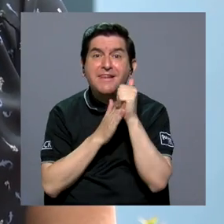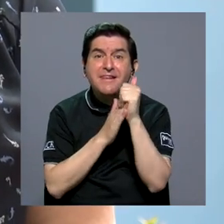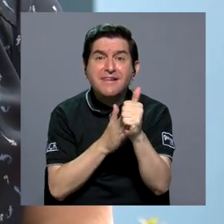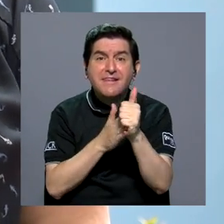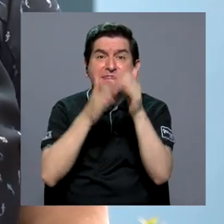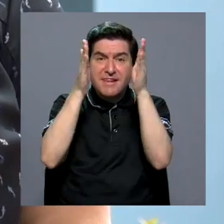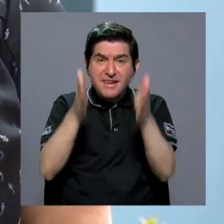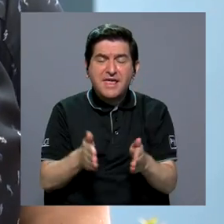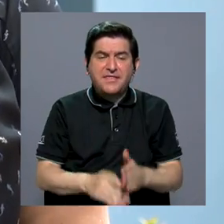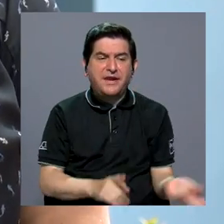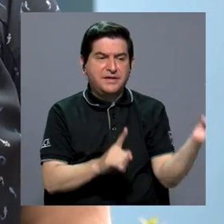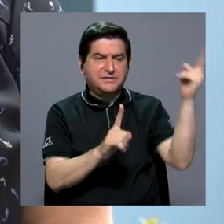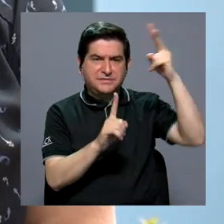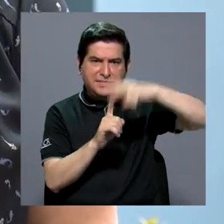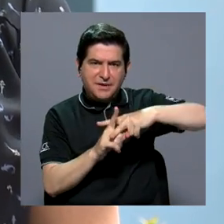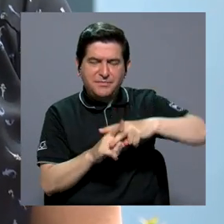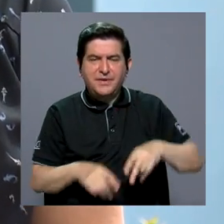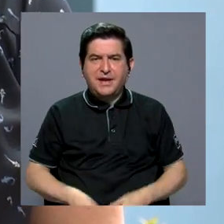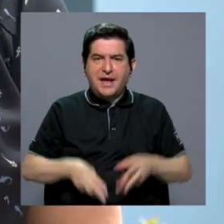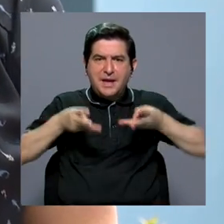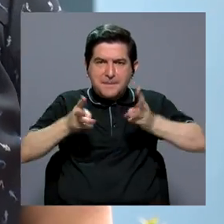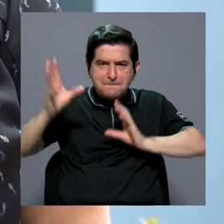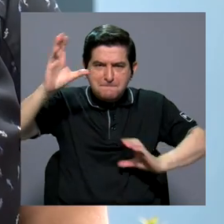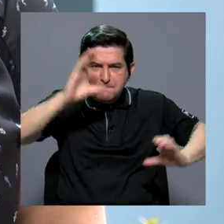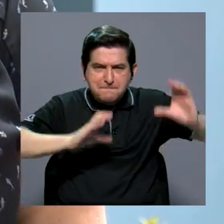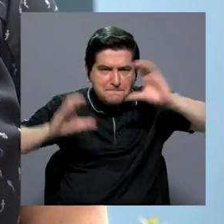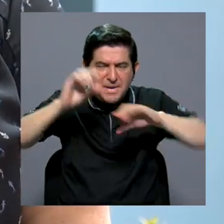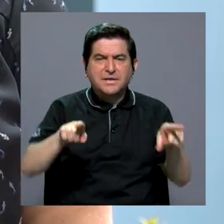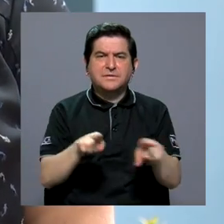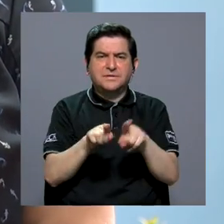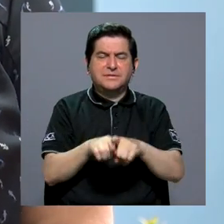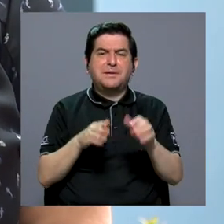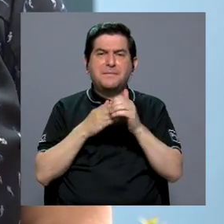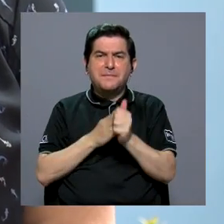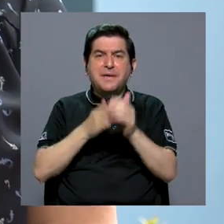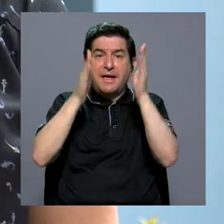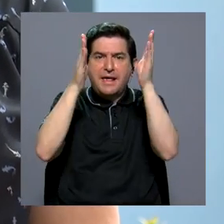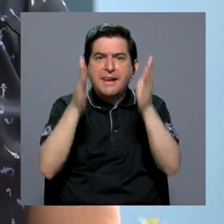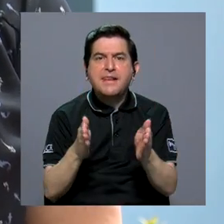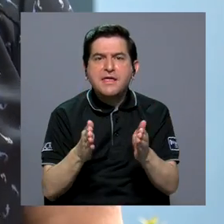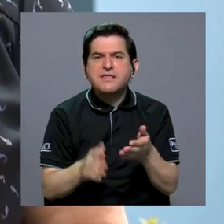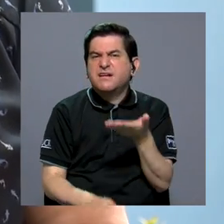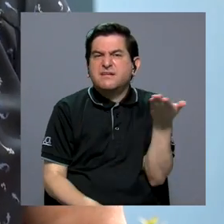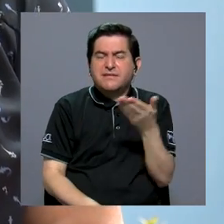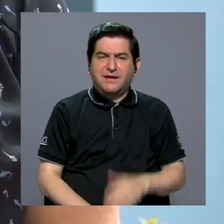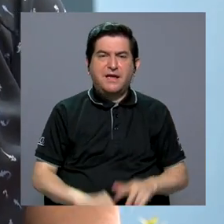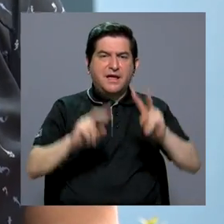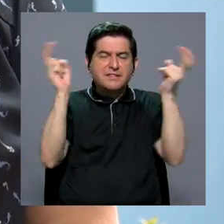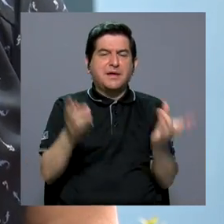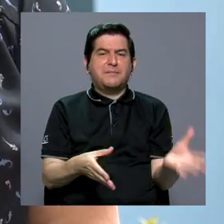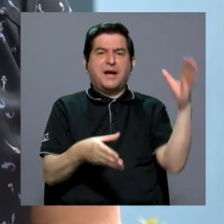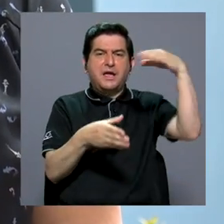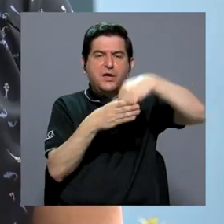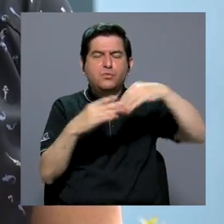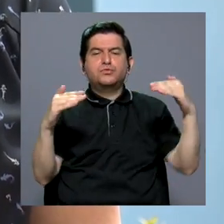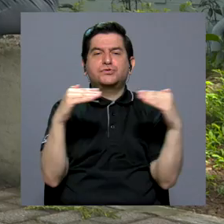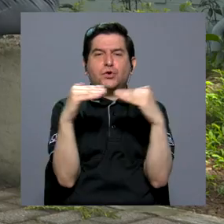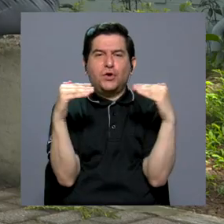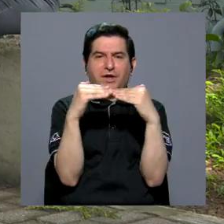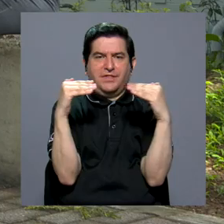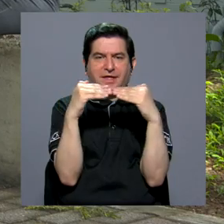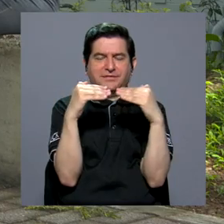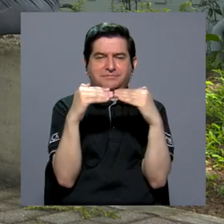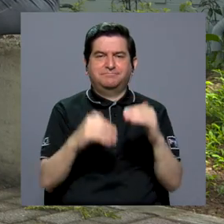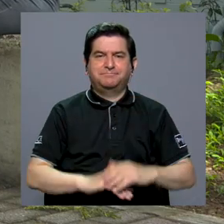en términos de la aplicación de los métodos científicos y también somos los líderes en términos de temas de inclusión y de equidad